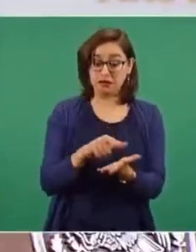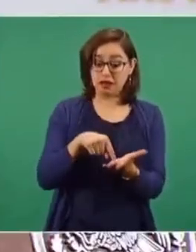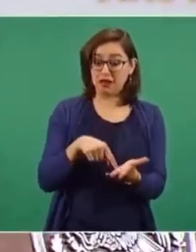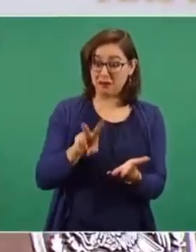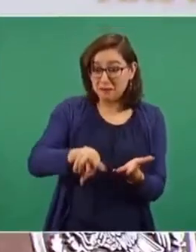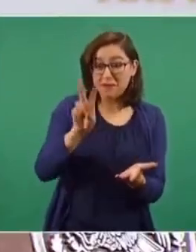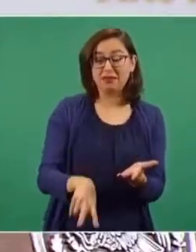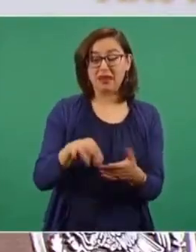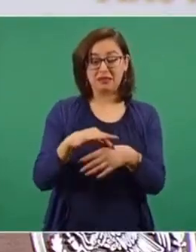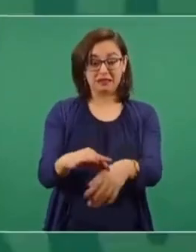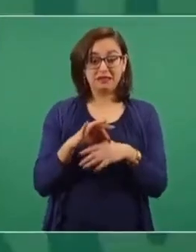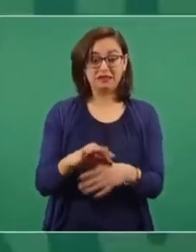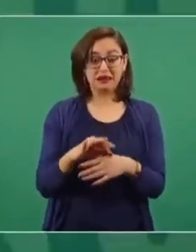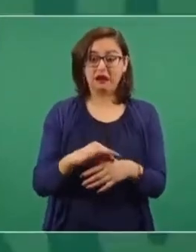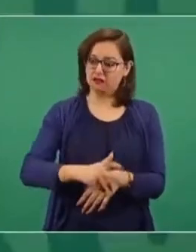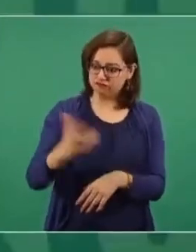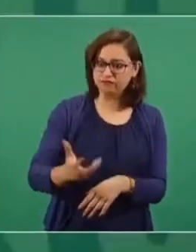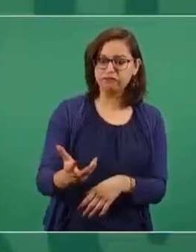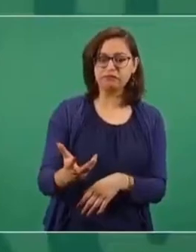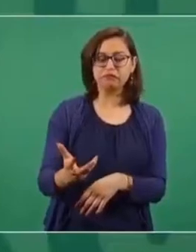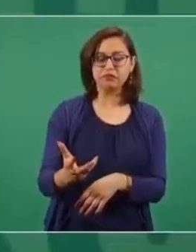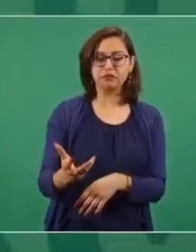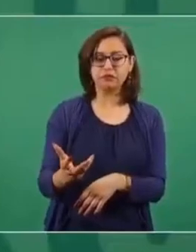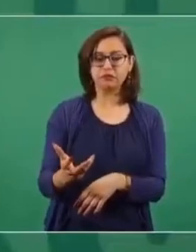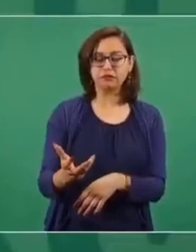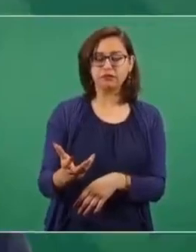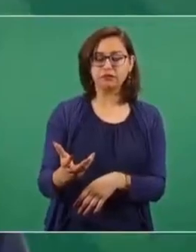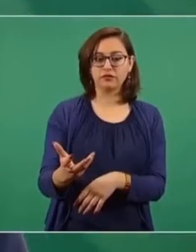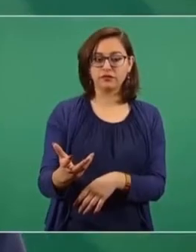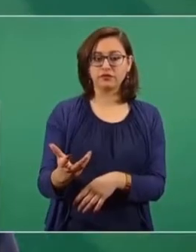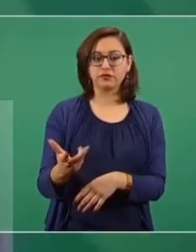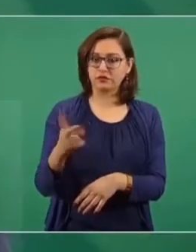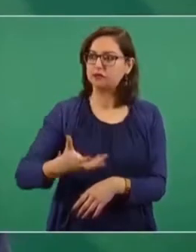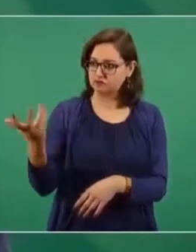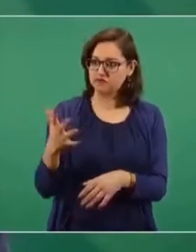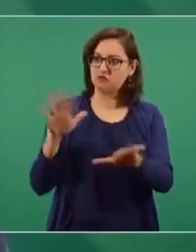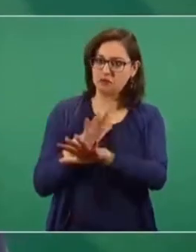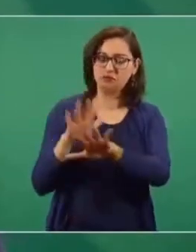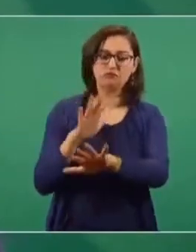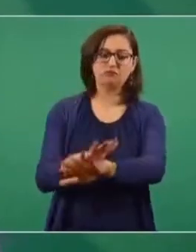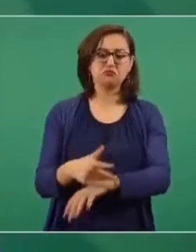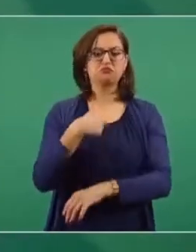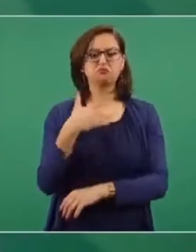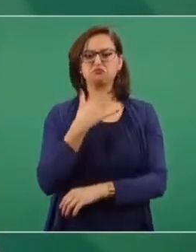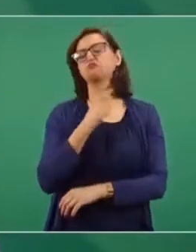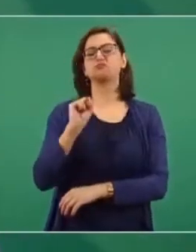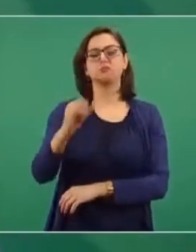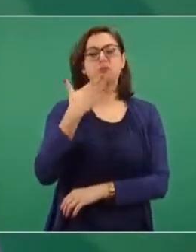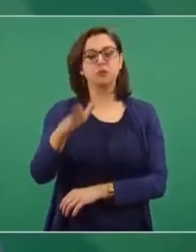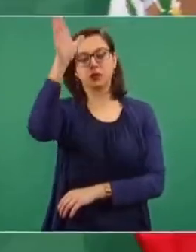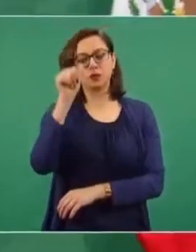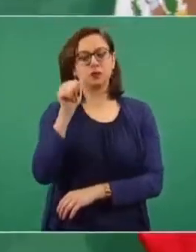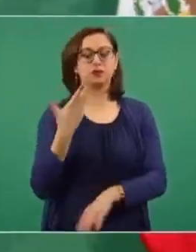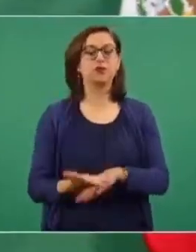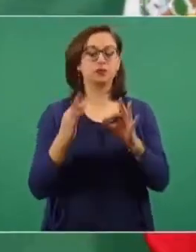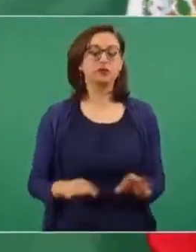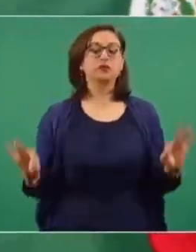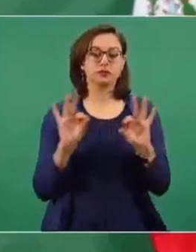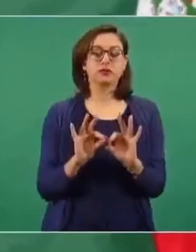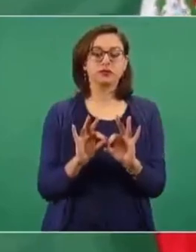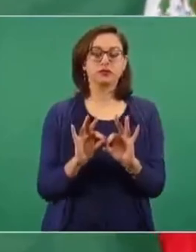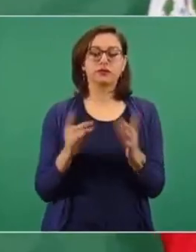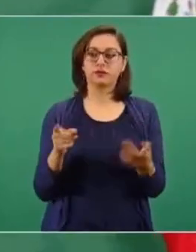cambios se van a llevar a la práctica, que se van a realizar. Yo estoy de acuerdo. Es fundamental